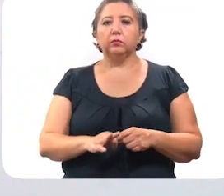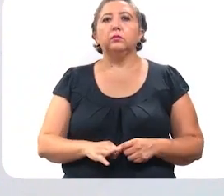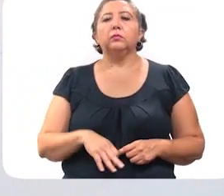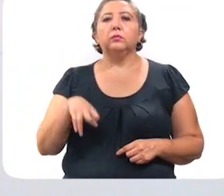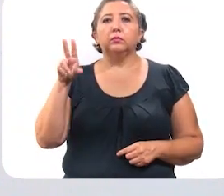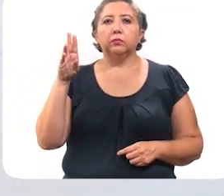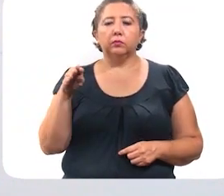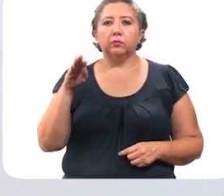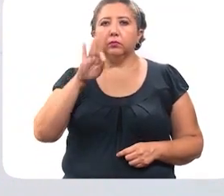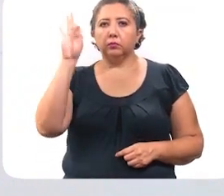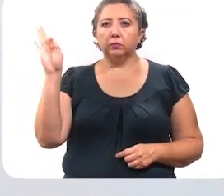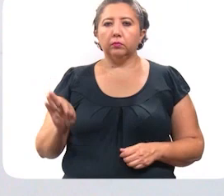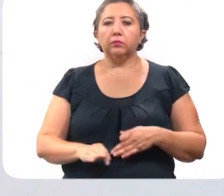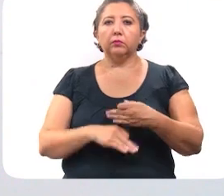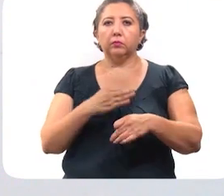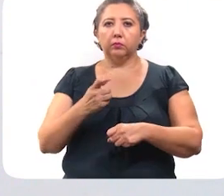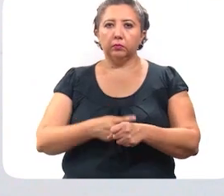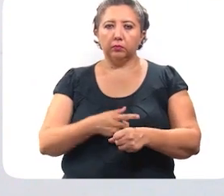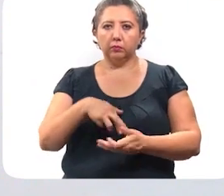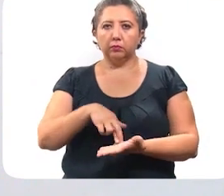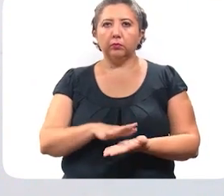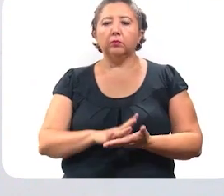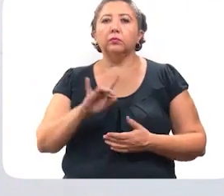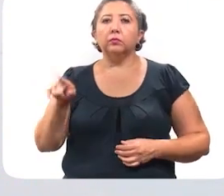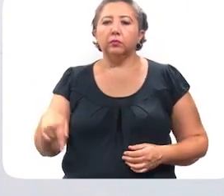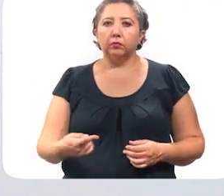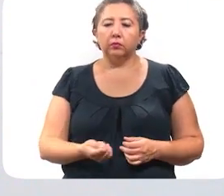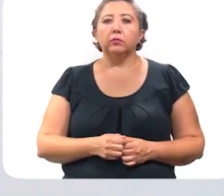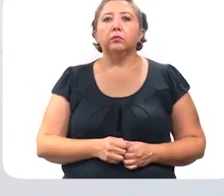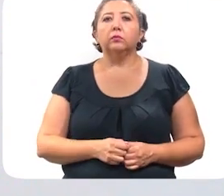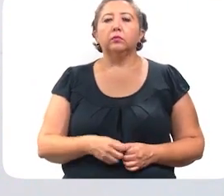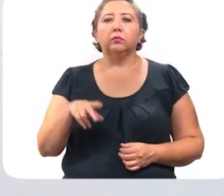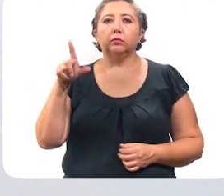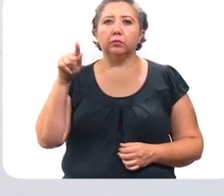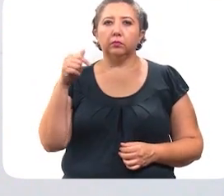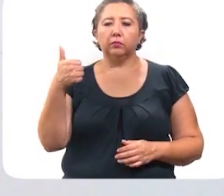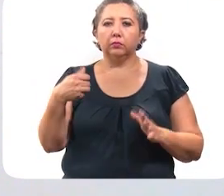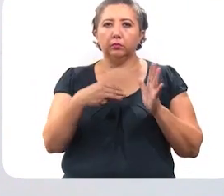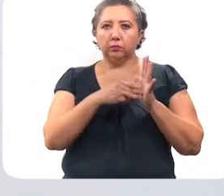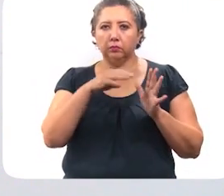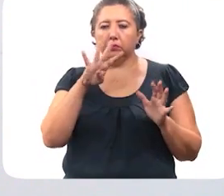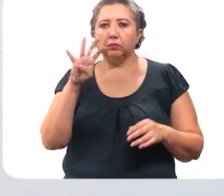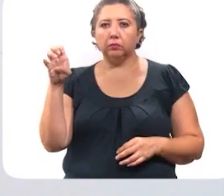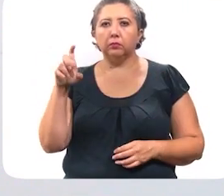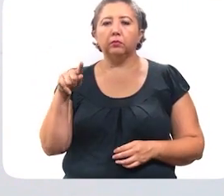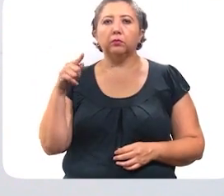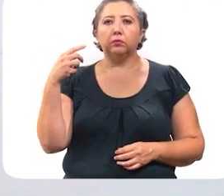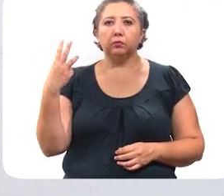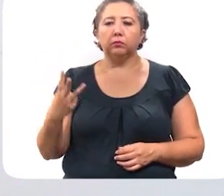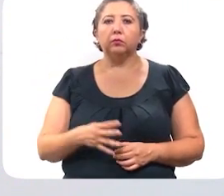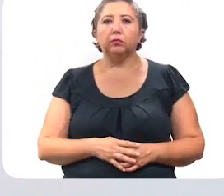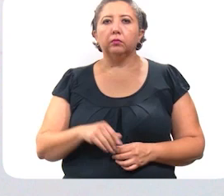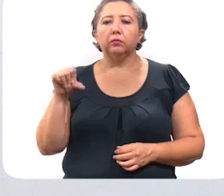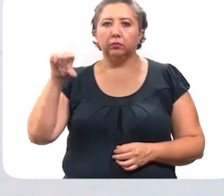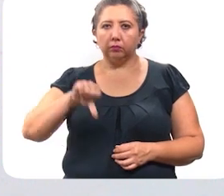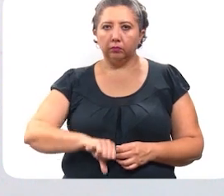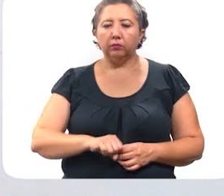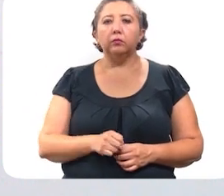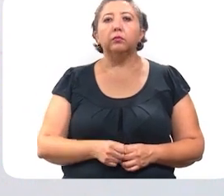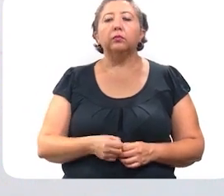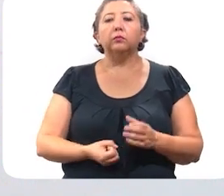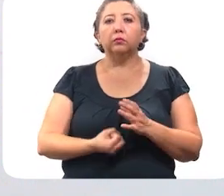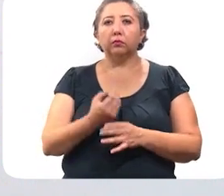representa el 90% de total de contagios registrados, que es 76.473. Hoy se